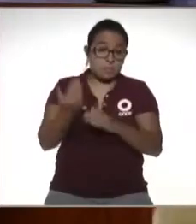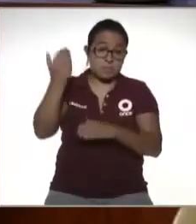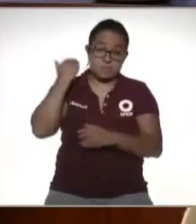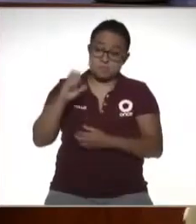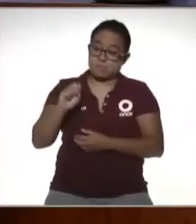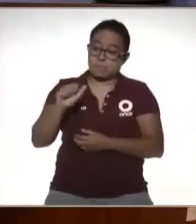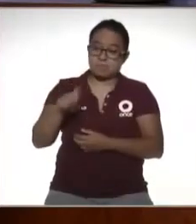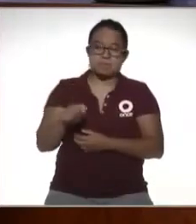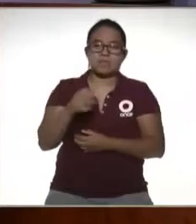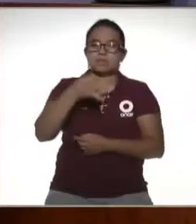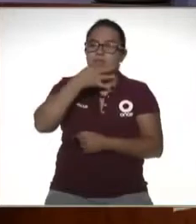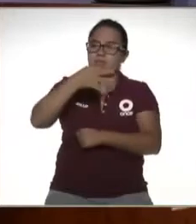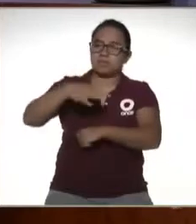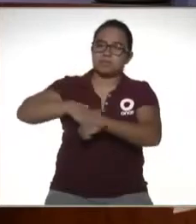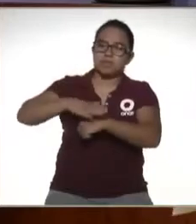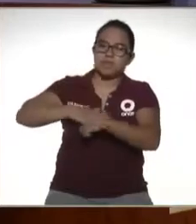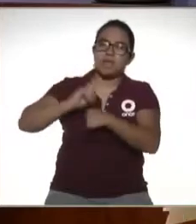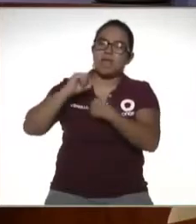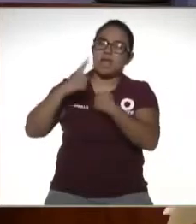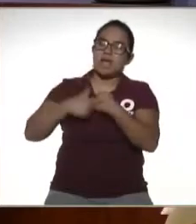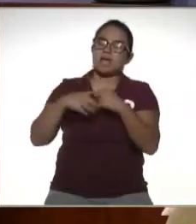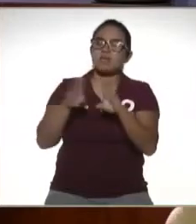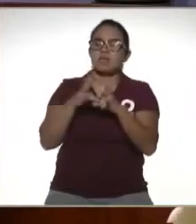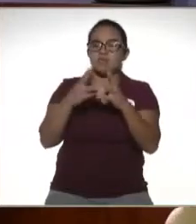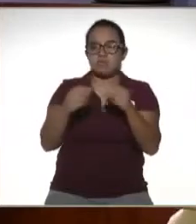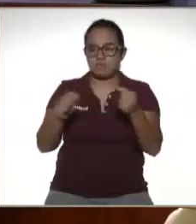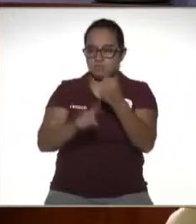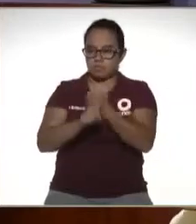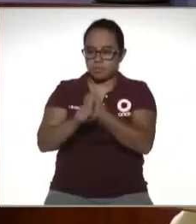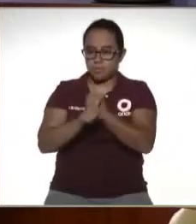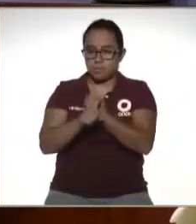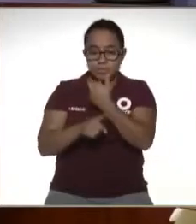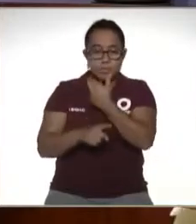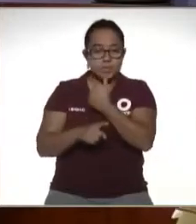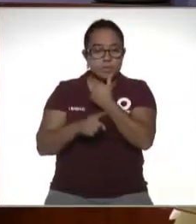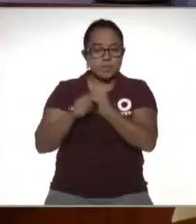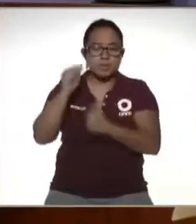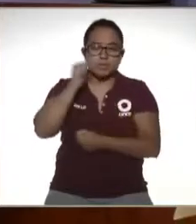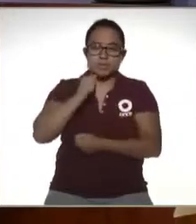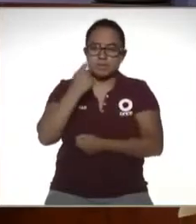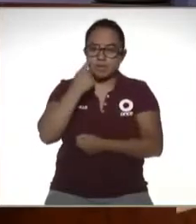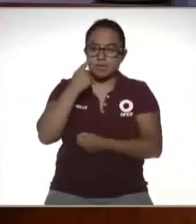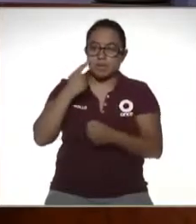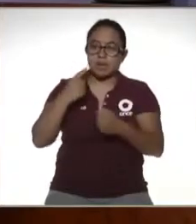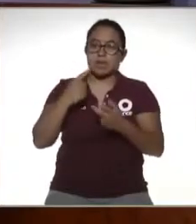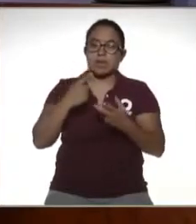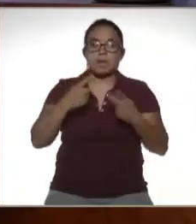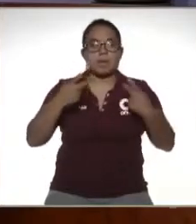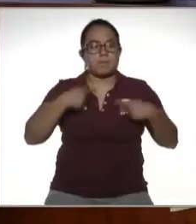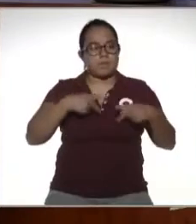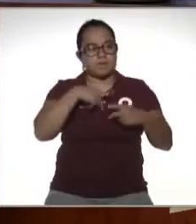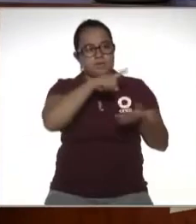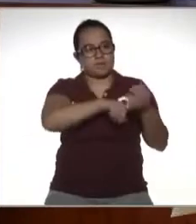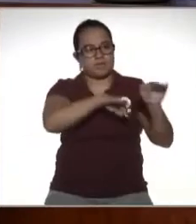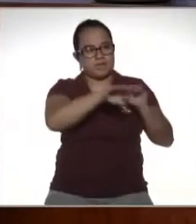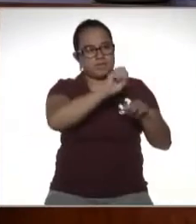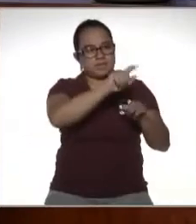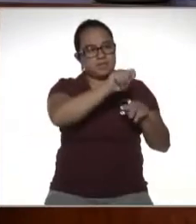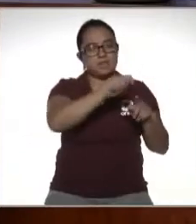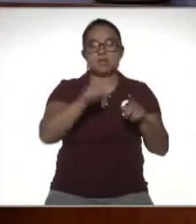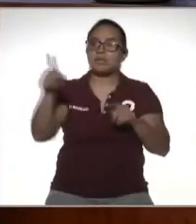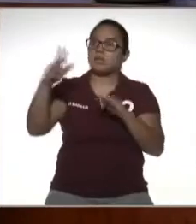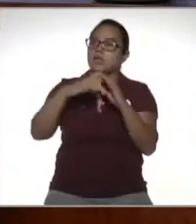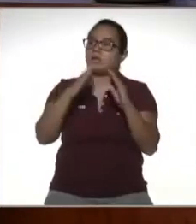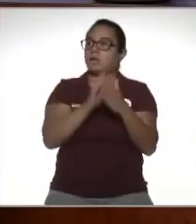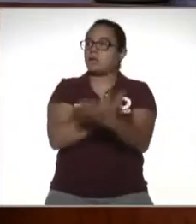el SAT para notificarnos algún tipo de resolución normalmente mandaba a personal del propio SAT a buscarnos